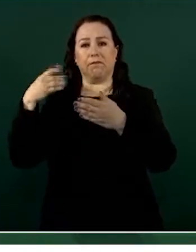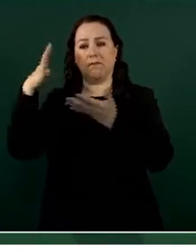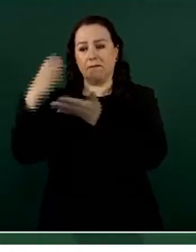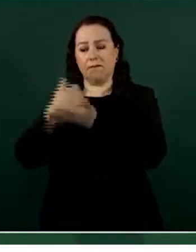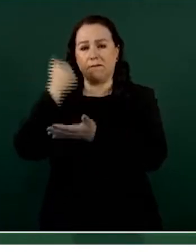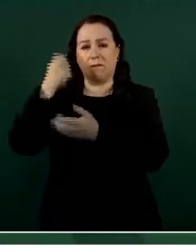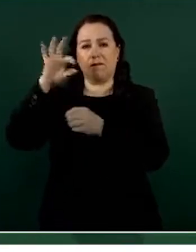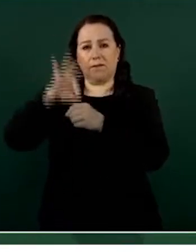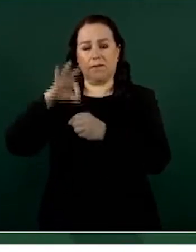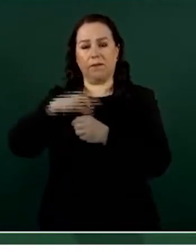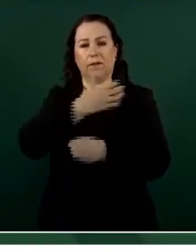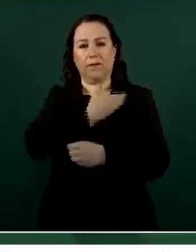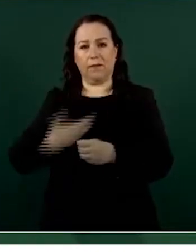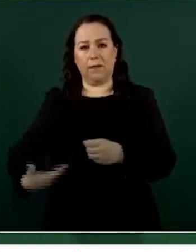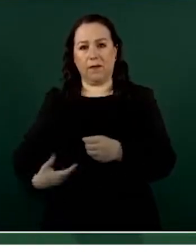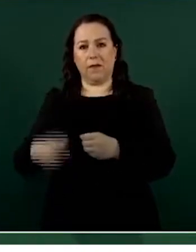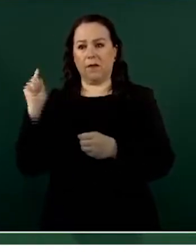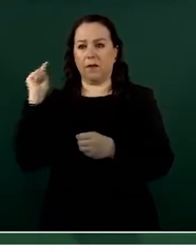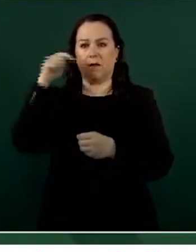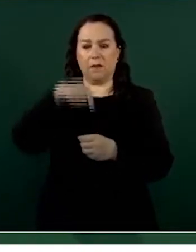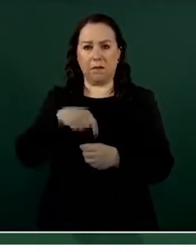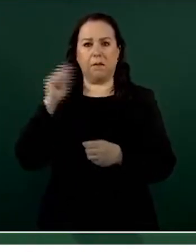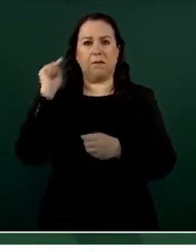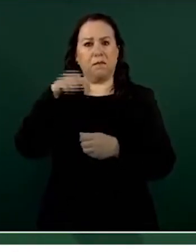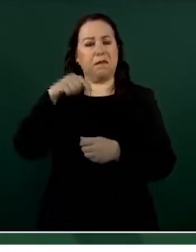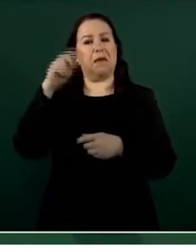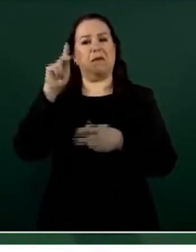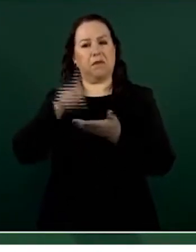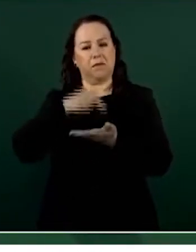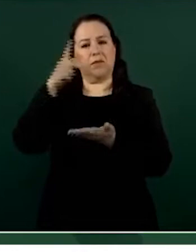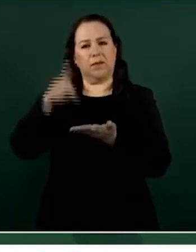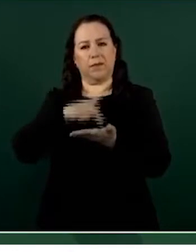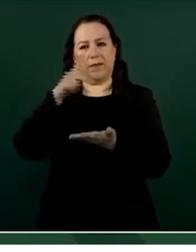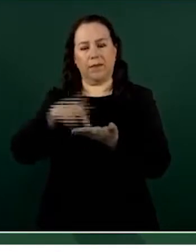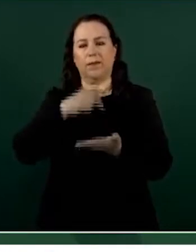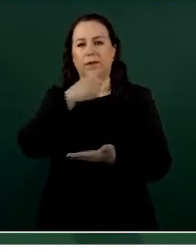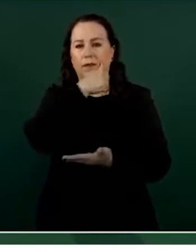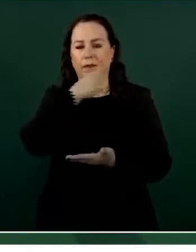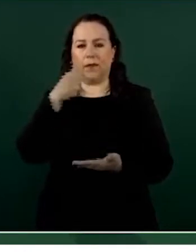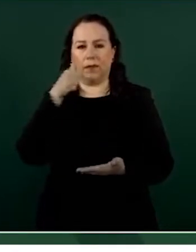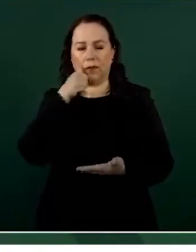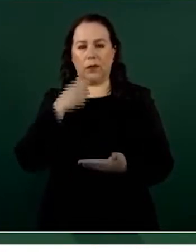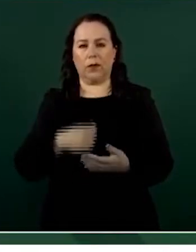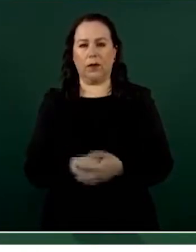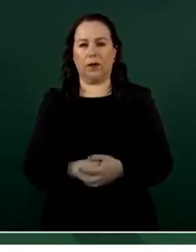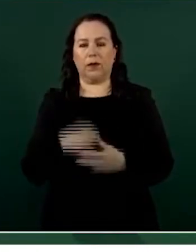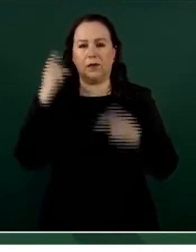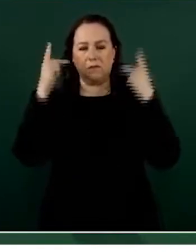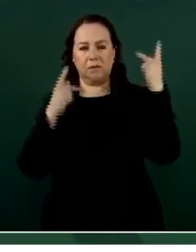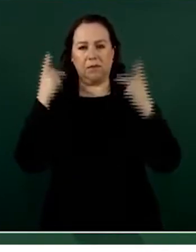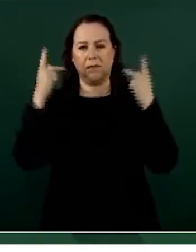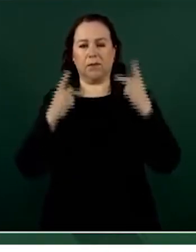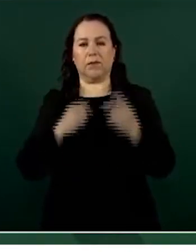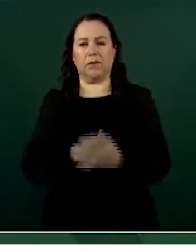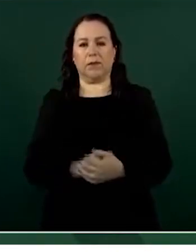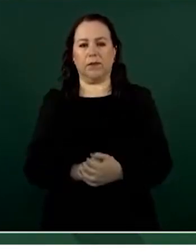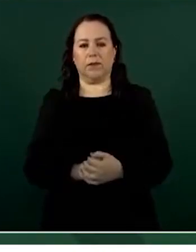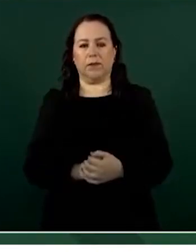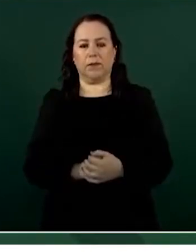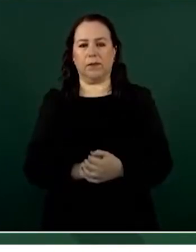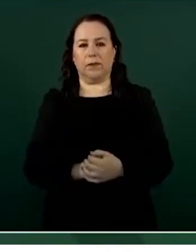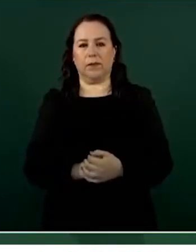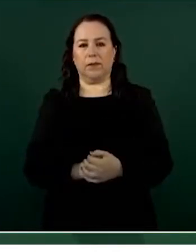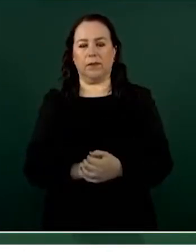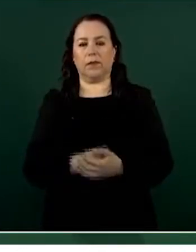sexta ocasión en la que visita Ciudad Juárez. Ahora, su